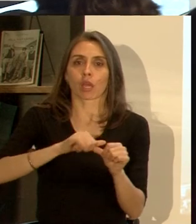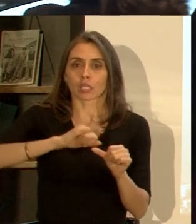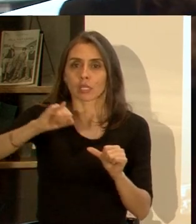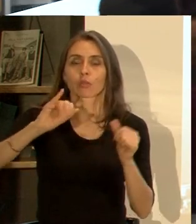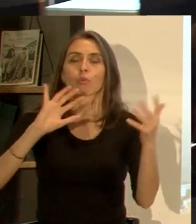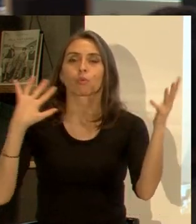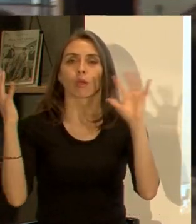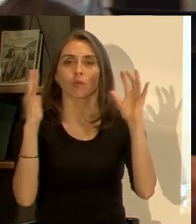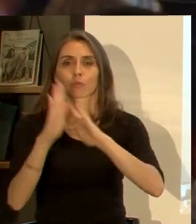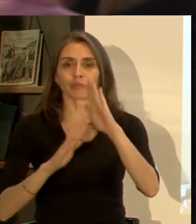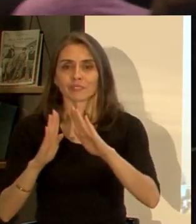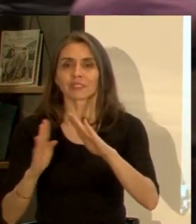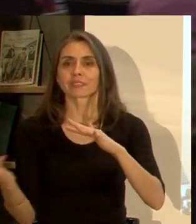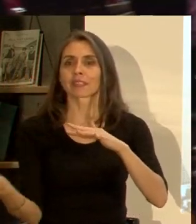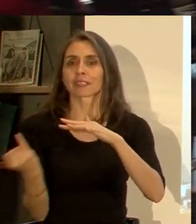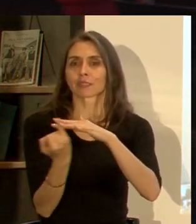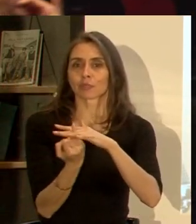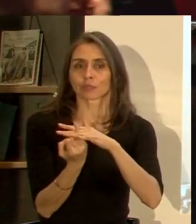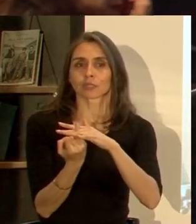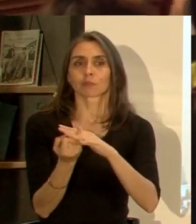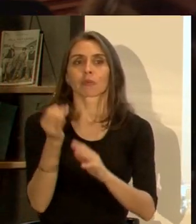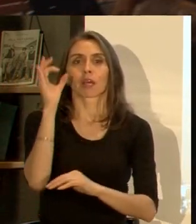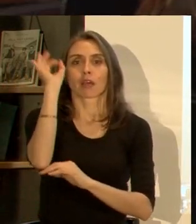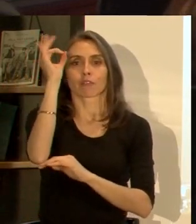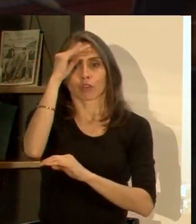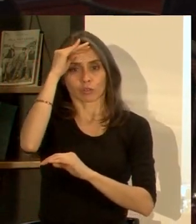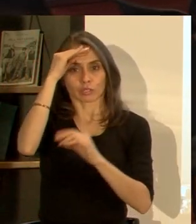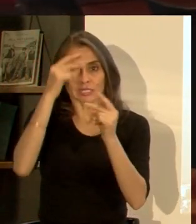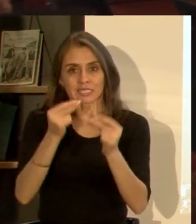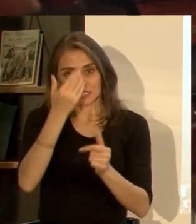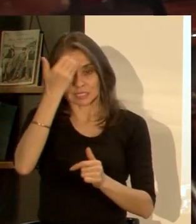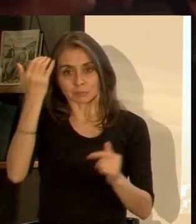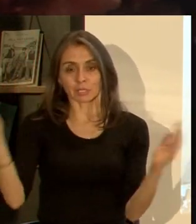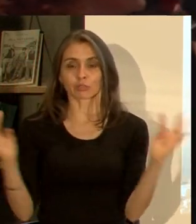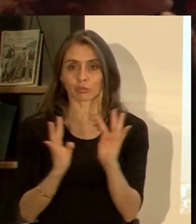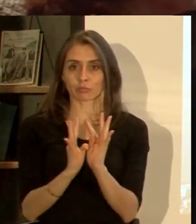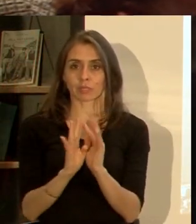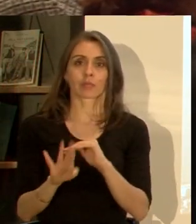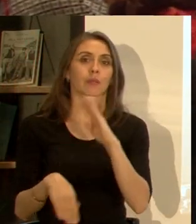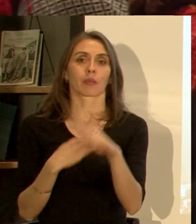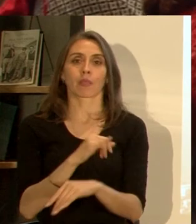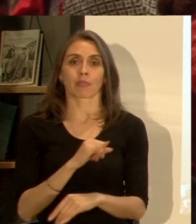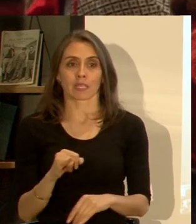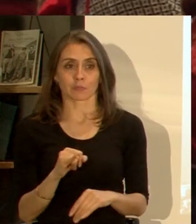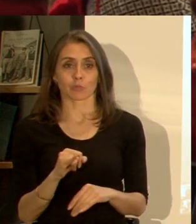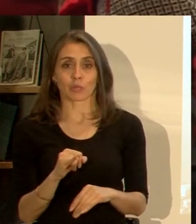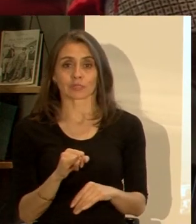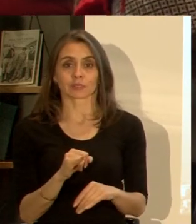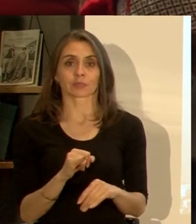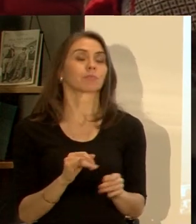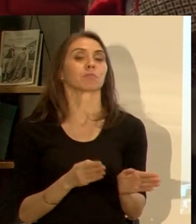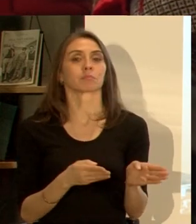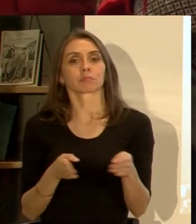inclusivas en foros de expertos y después tenemos por el otro lado